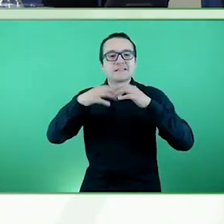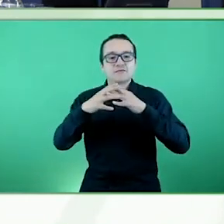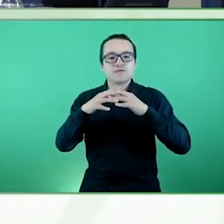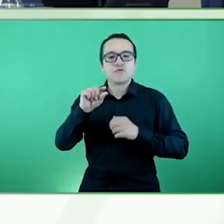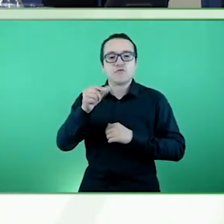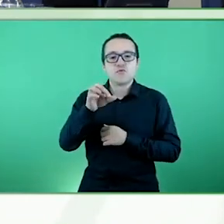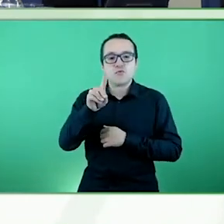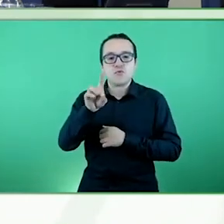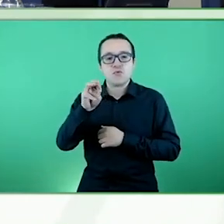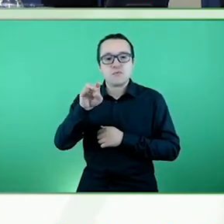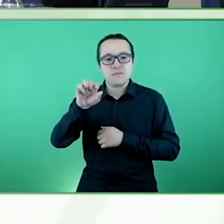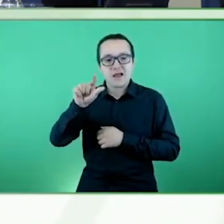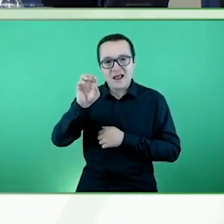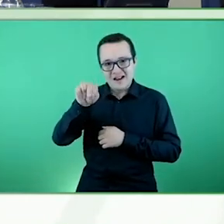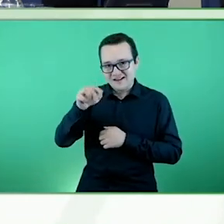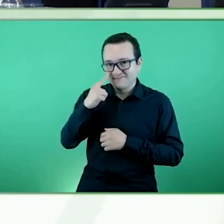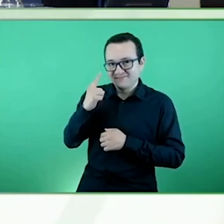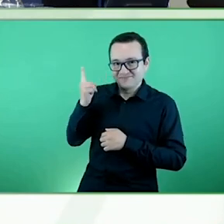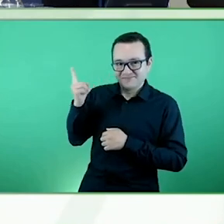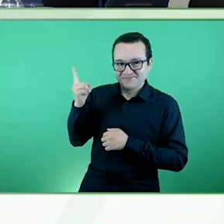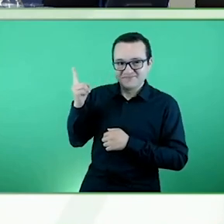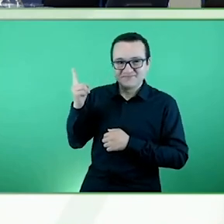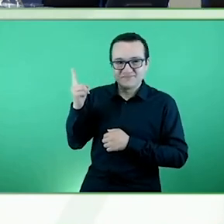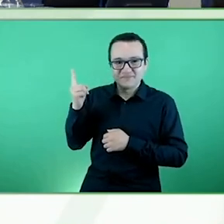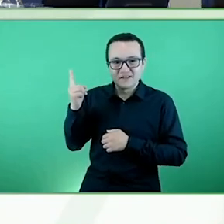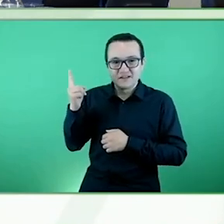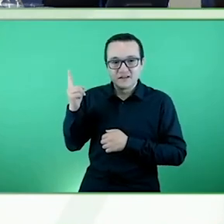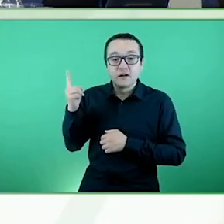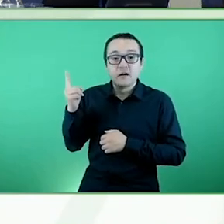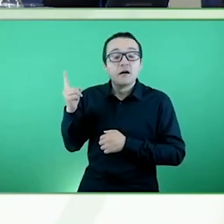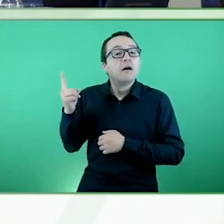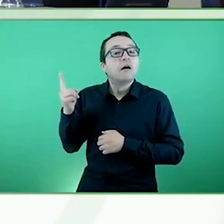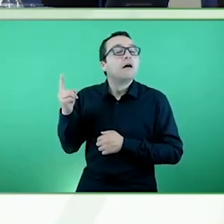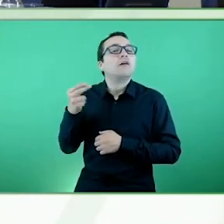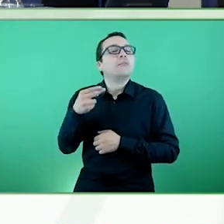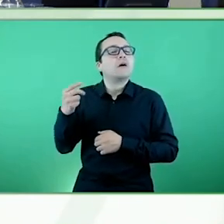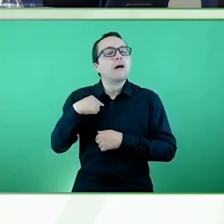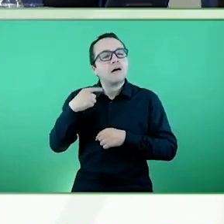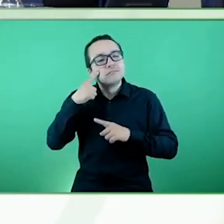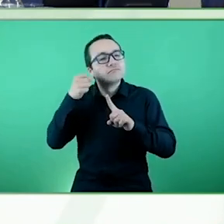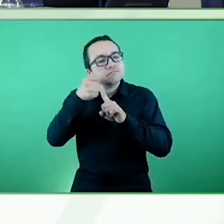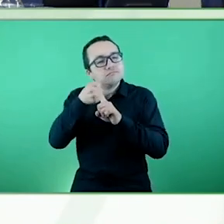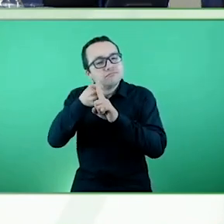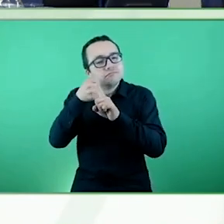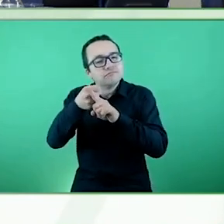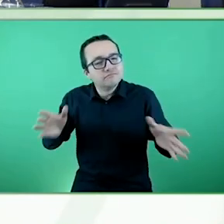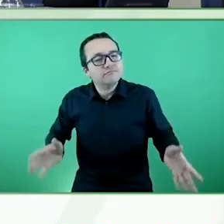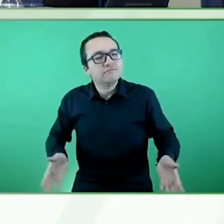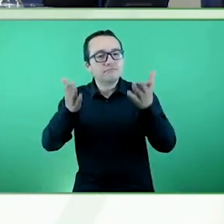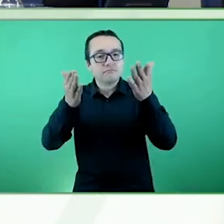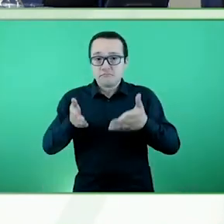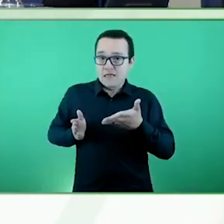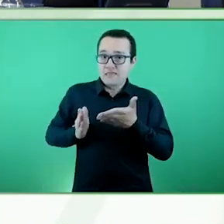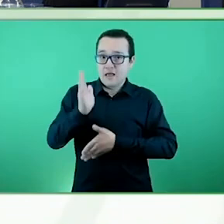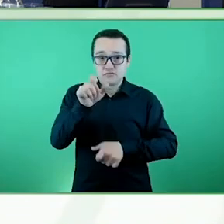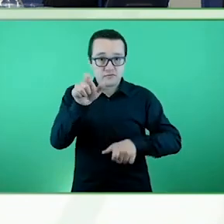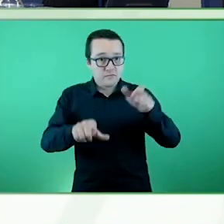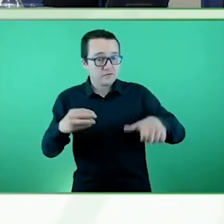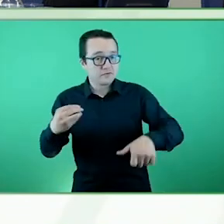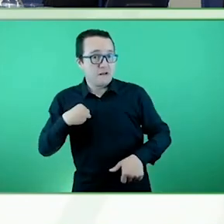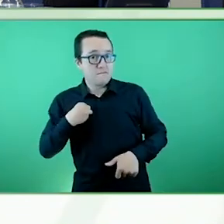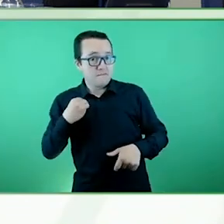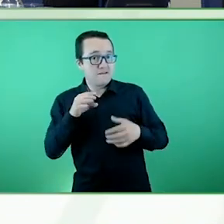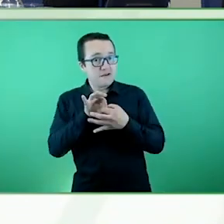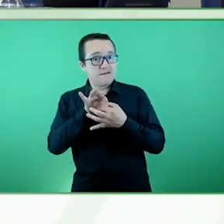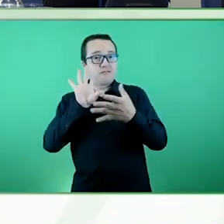desde la Fundación Institut Gutmann, orientados a promover el derecho a la vida independiente y a la inclusión y la participación de las personas con discapacidad